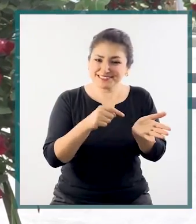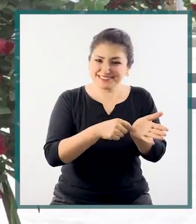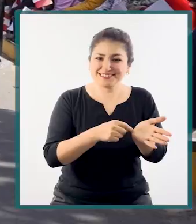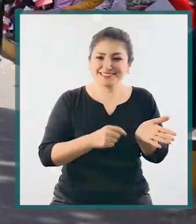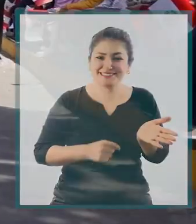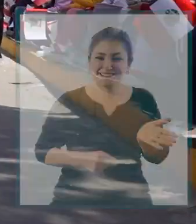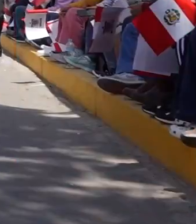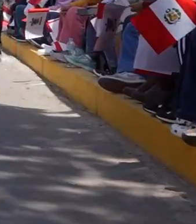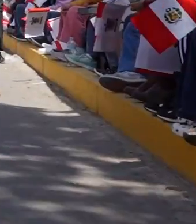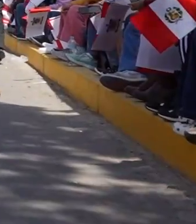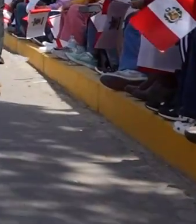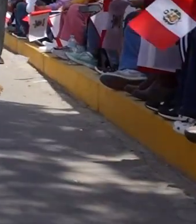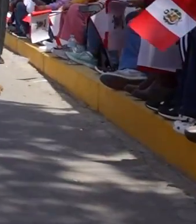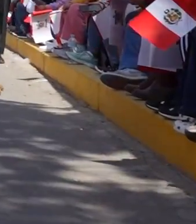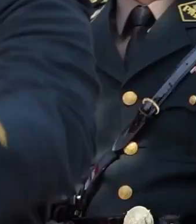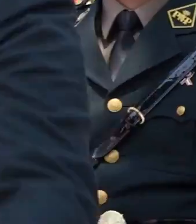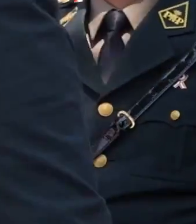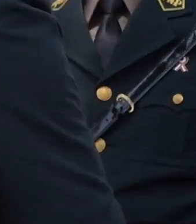Bicentenario.